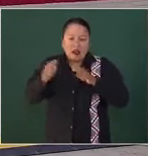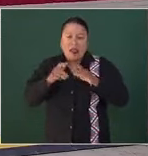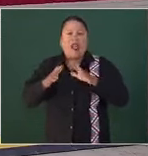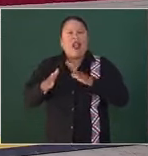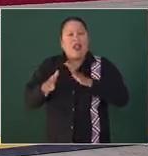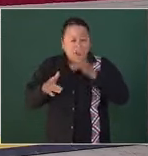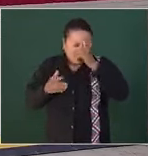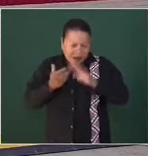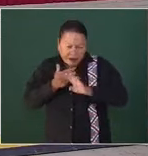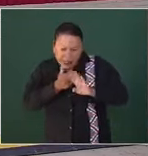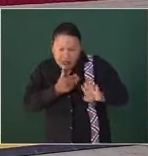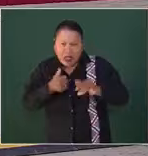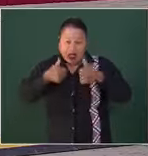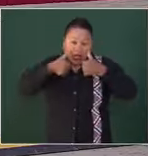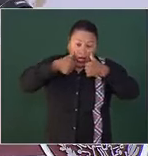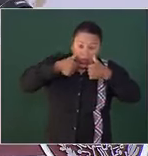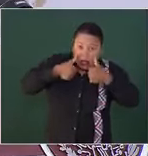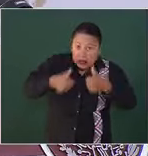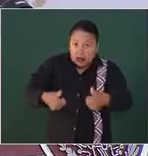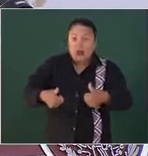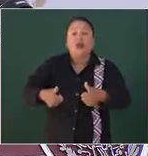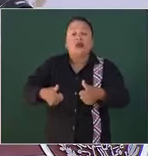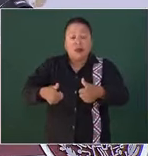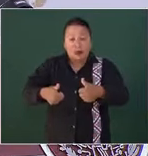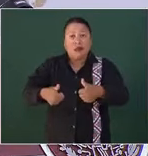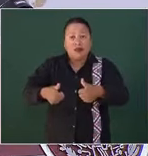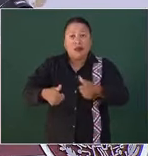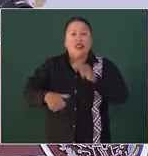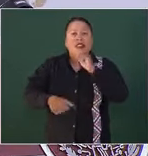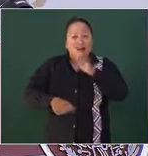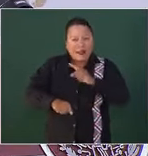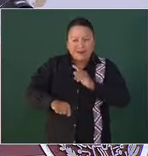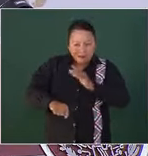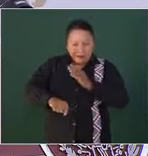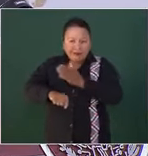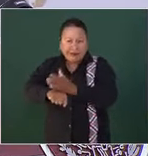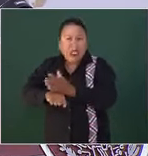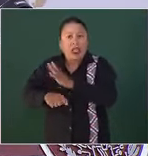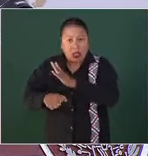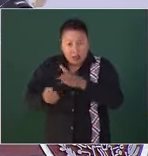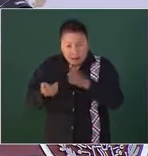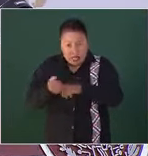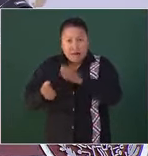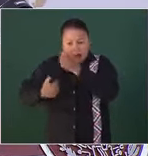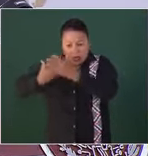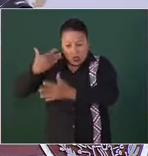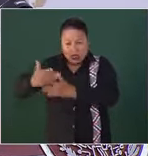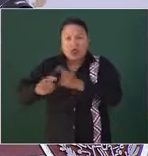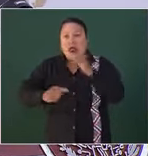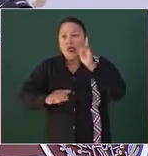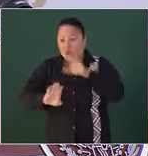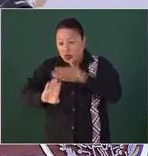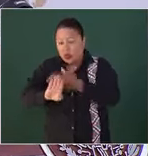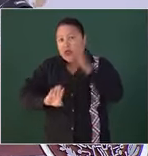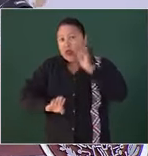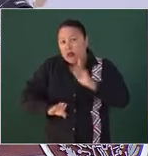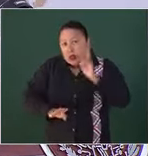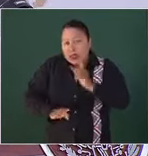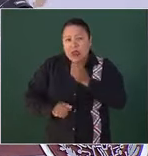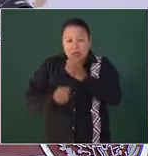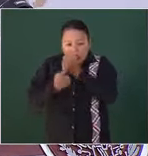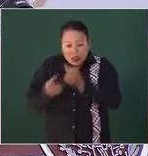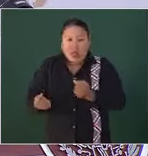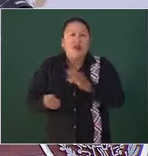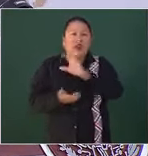de prevención, atención y sanción de la violencia contra las mujeres y las niñas en colonias